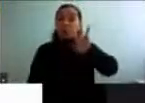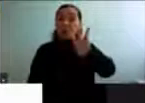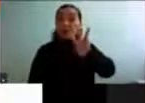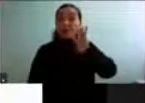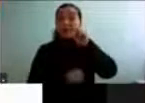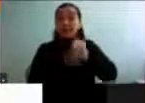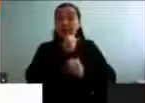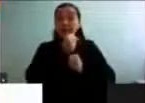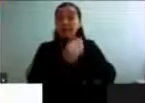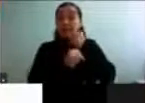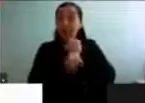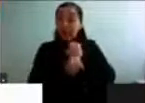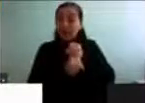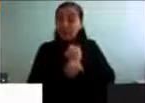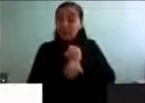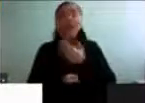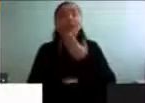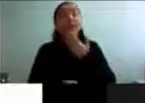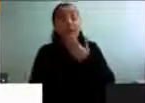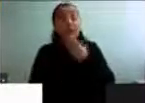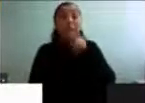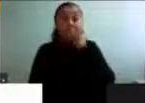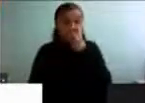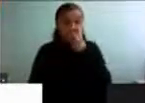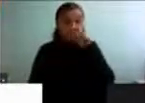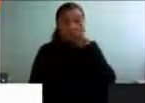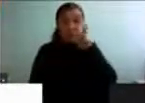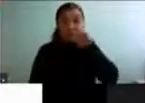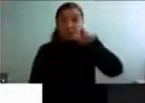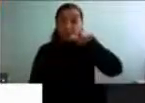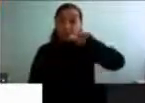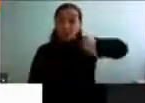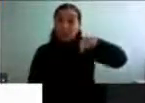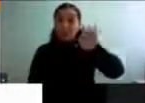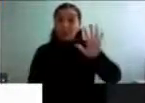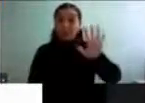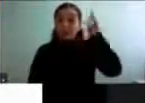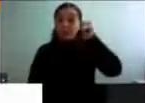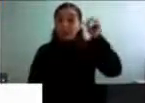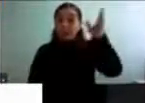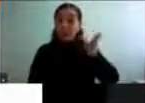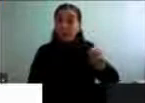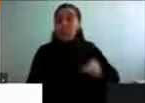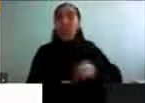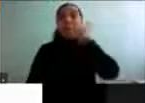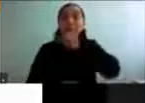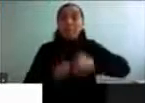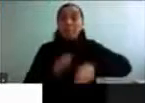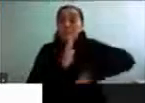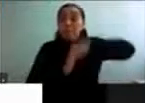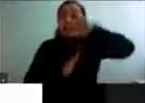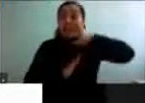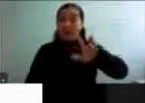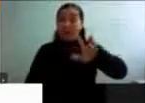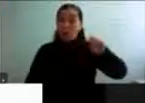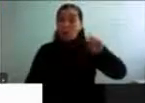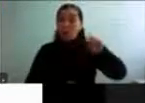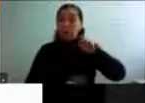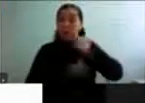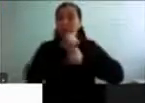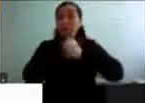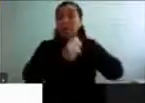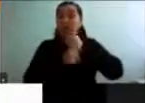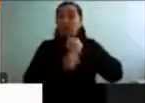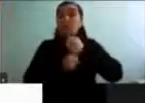también observamos un 16,5% de personas mayores de 80 años. Y se prevé un